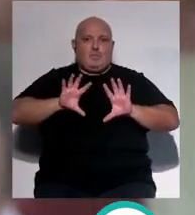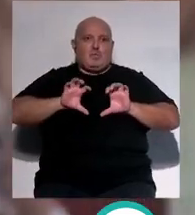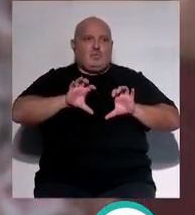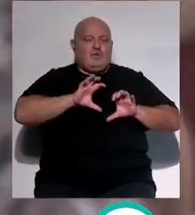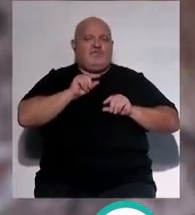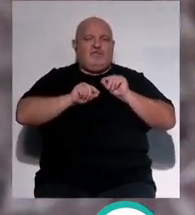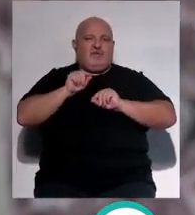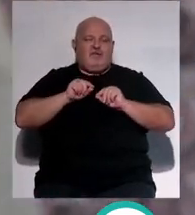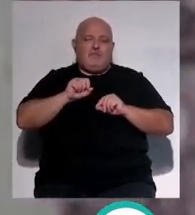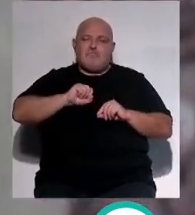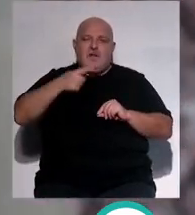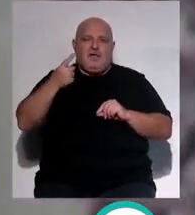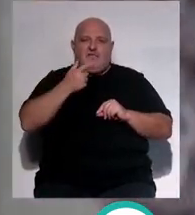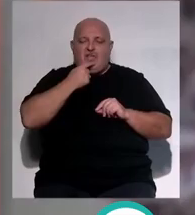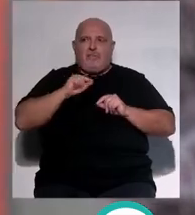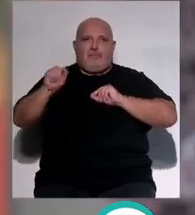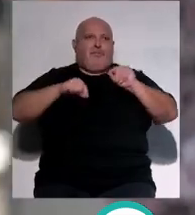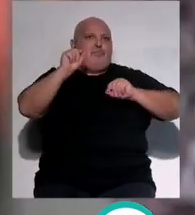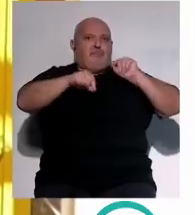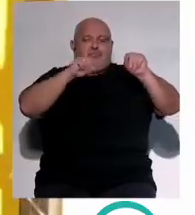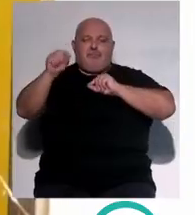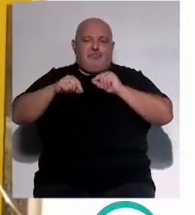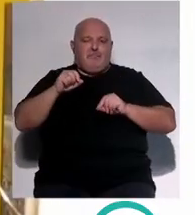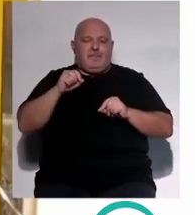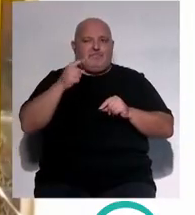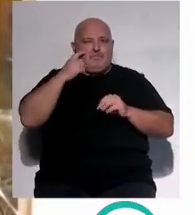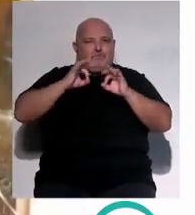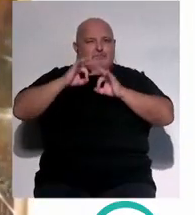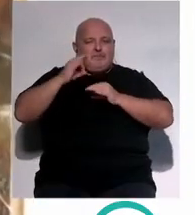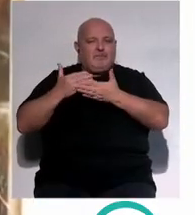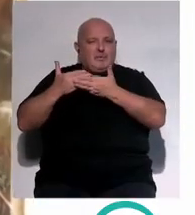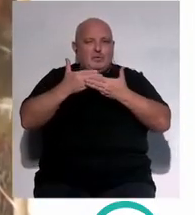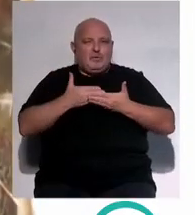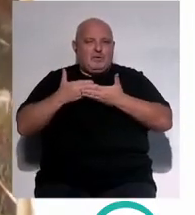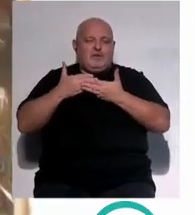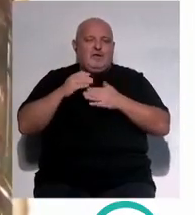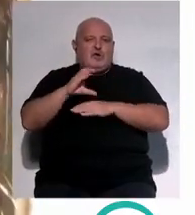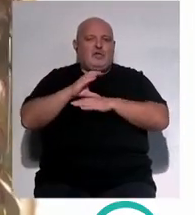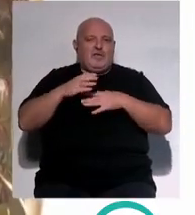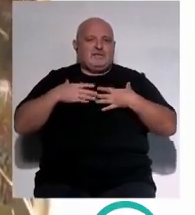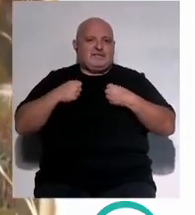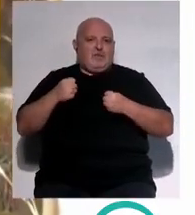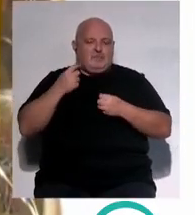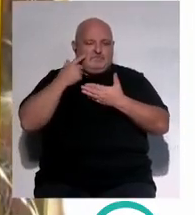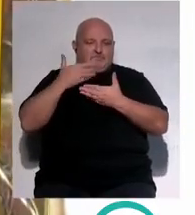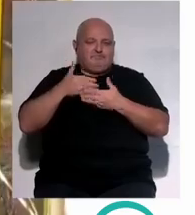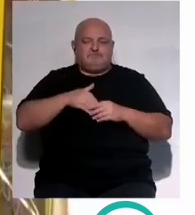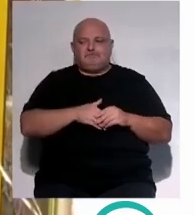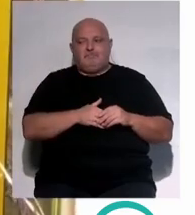la gripe y los que más la transmiten según inciden los responsables de la Consejería de Salud y Consumo.